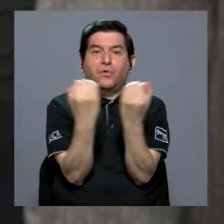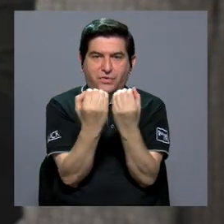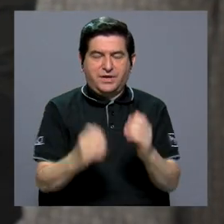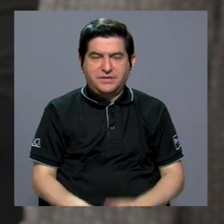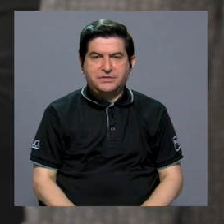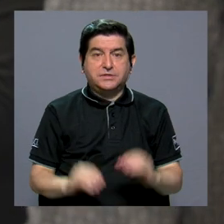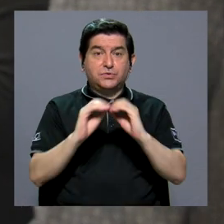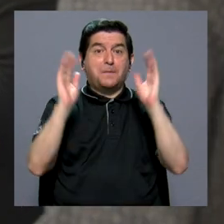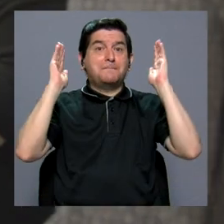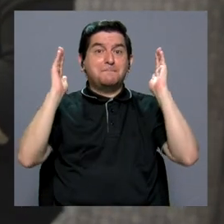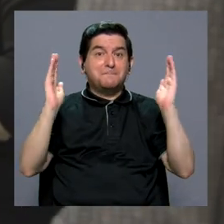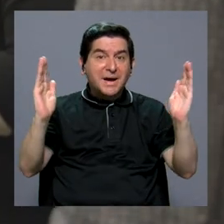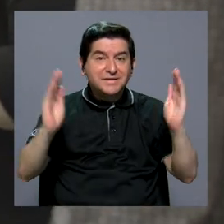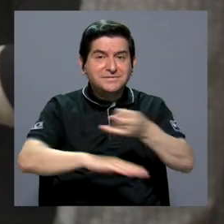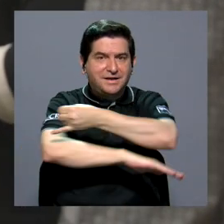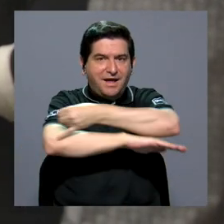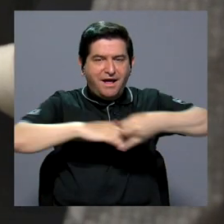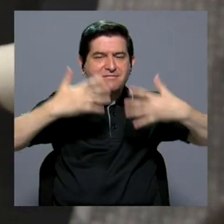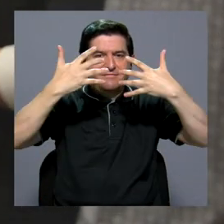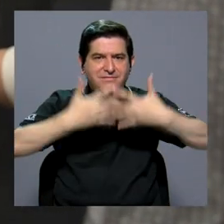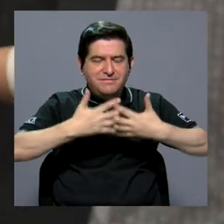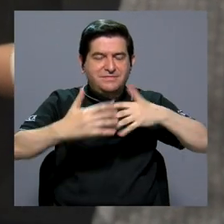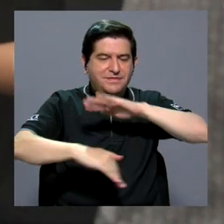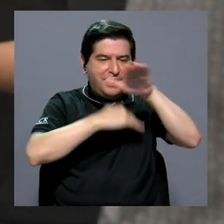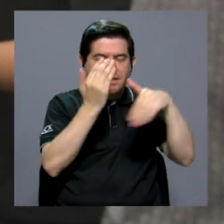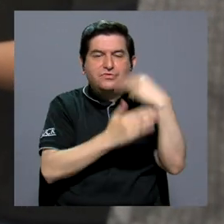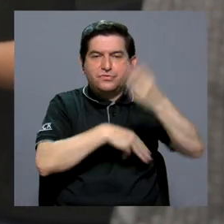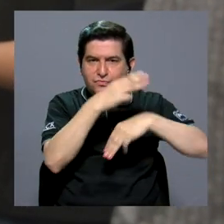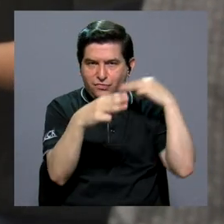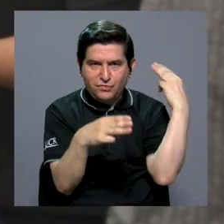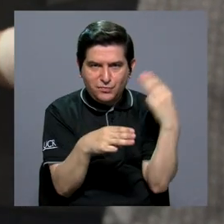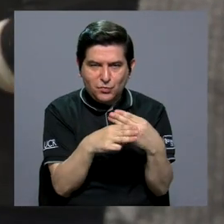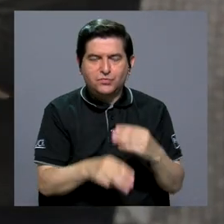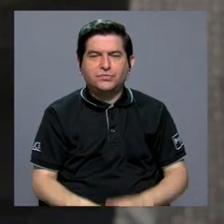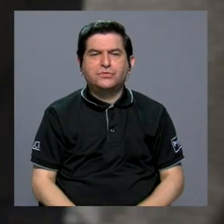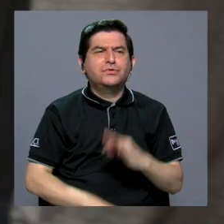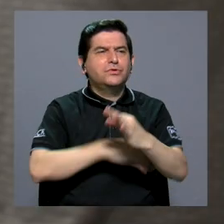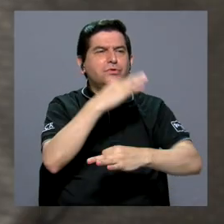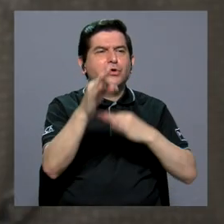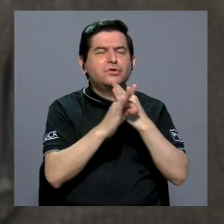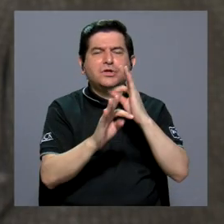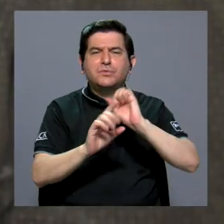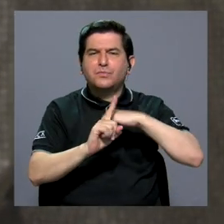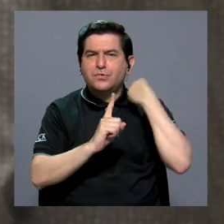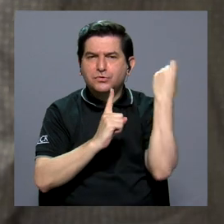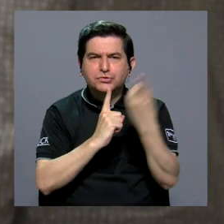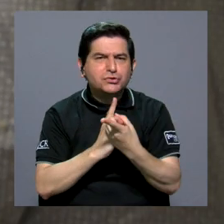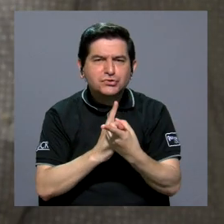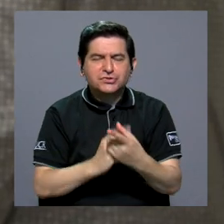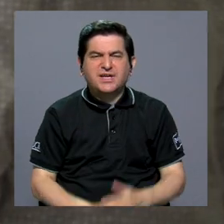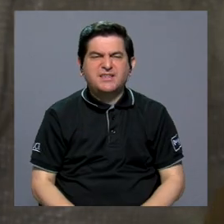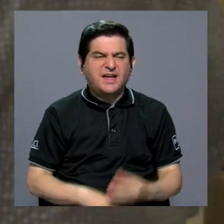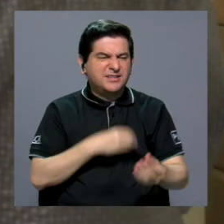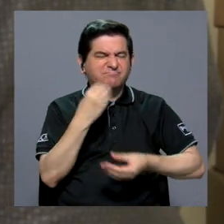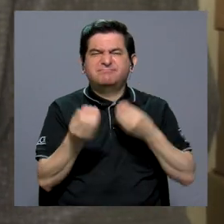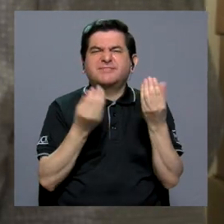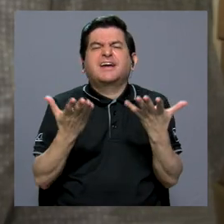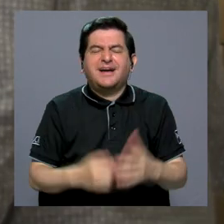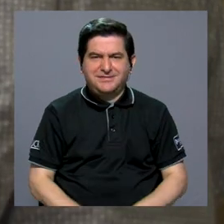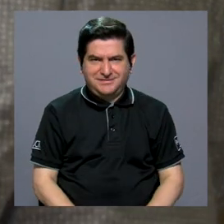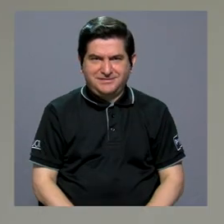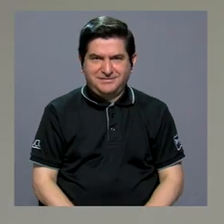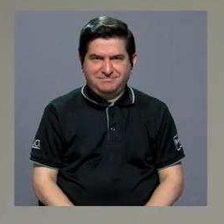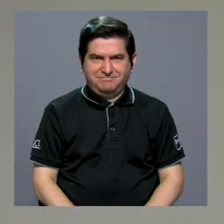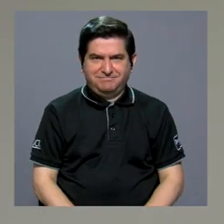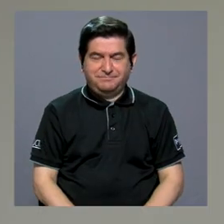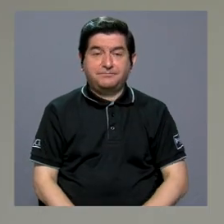Dicha organización es la más grande de ingeniería industrial en todo el mundo. Este tipo de sociedades de lo que se